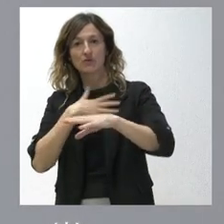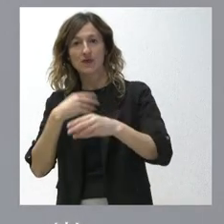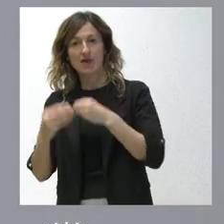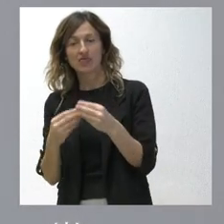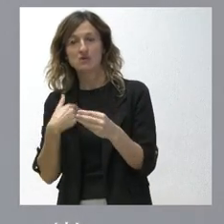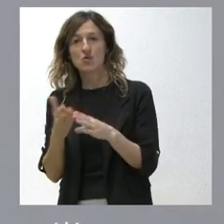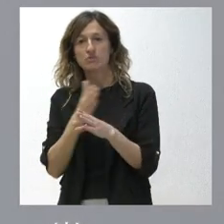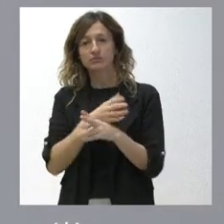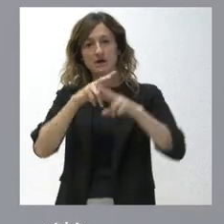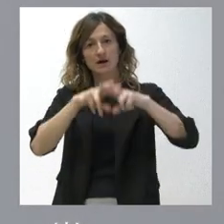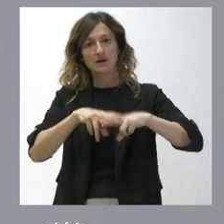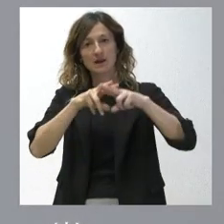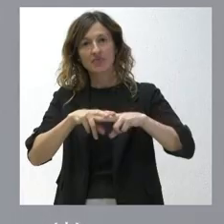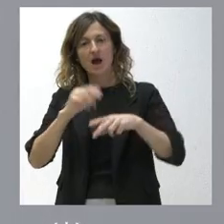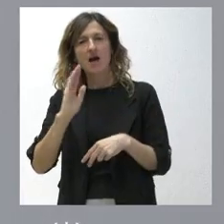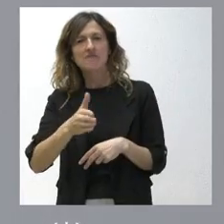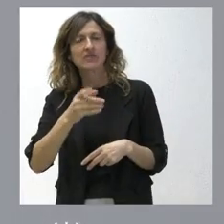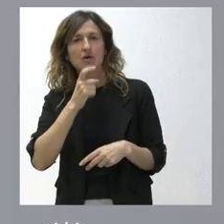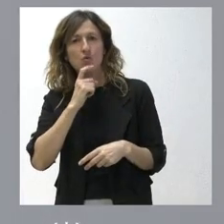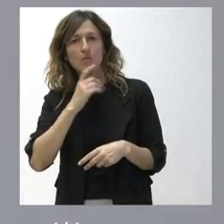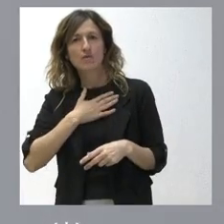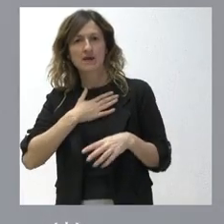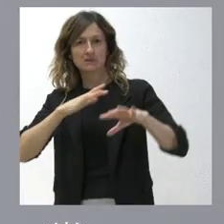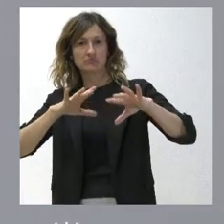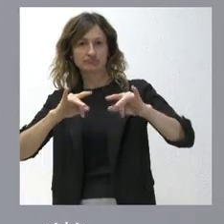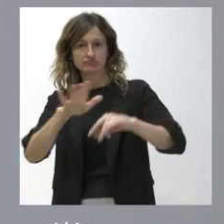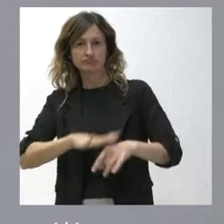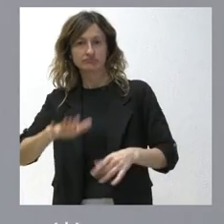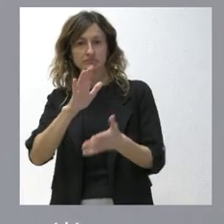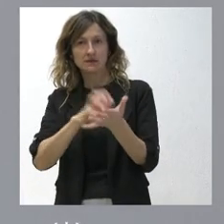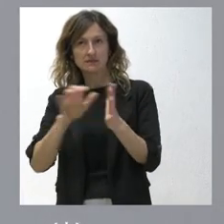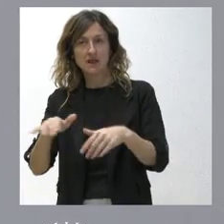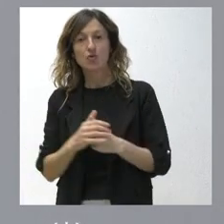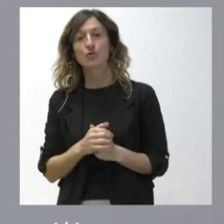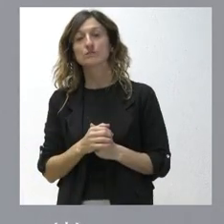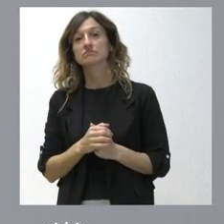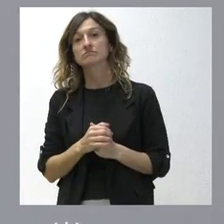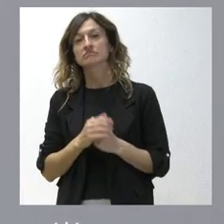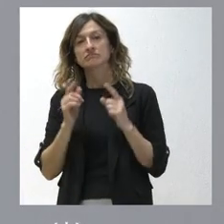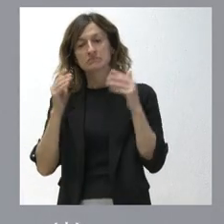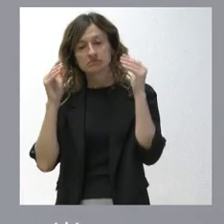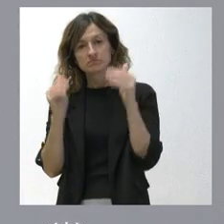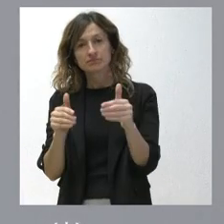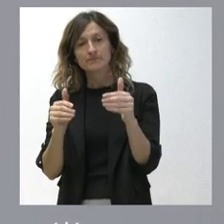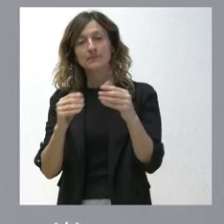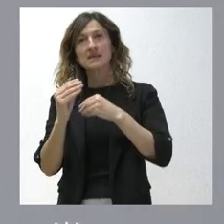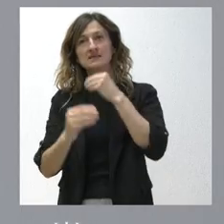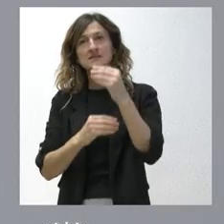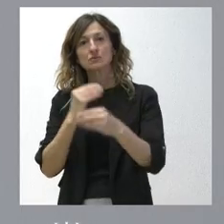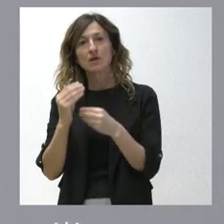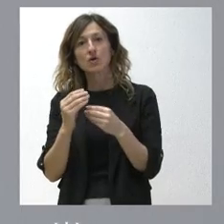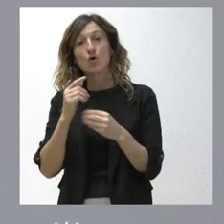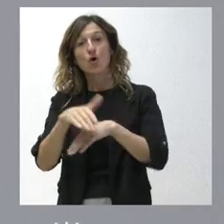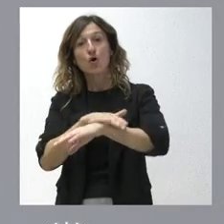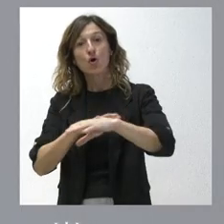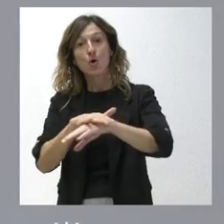analizado el impacto que esto va a tener para nuestra comunidad autónoma y muy particularmente el hecho de que el